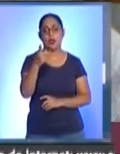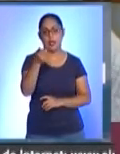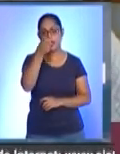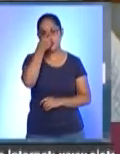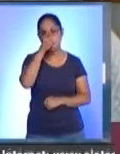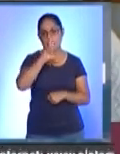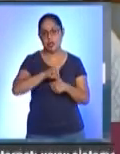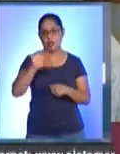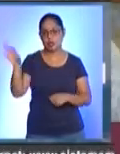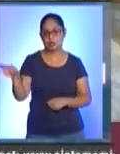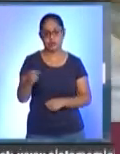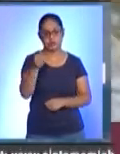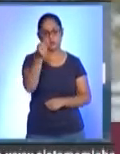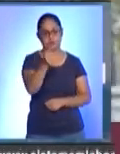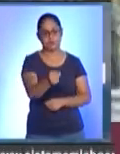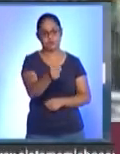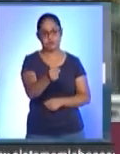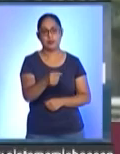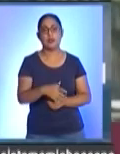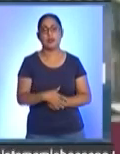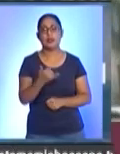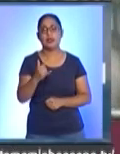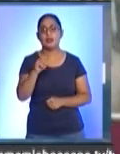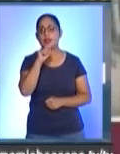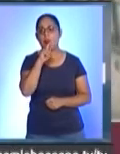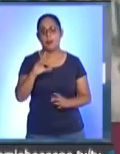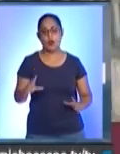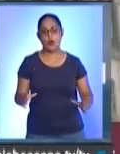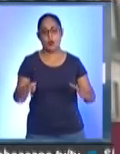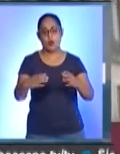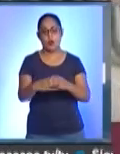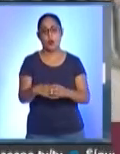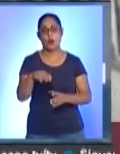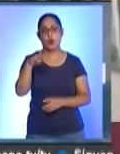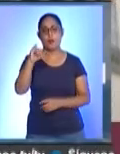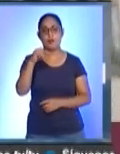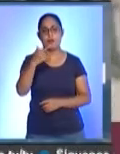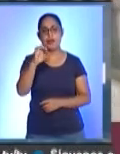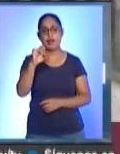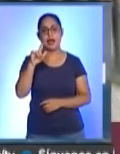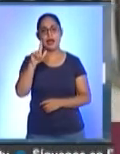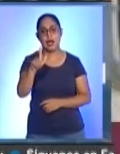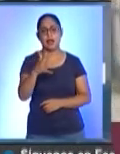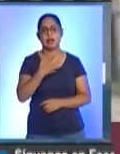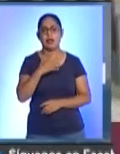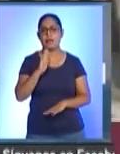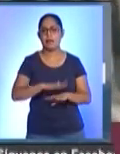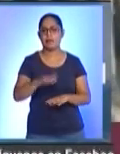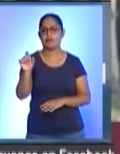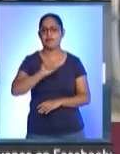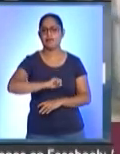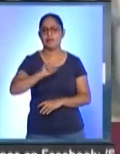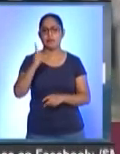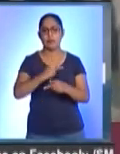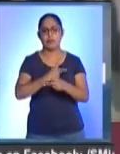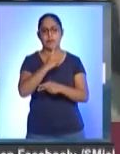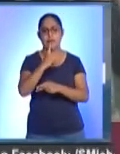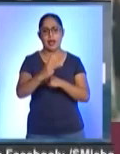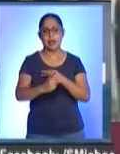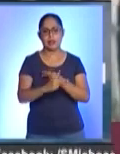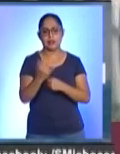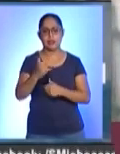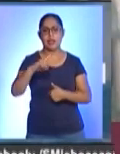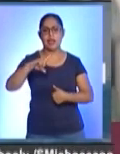Conservatorio de las Rosas. También fundó el coro polifónico Miguel Bernal Jiménez, que tuvo gran éxito en el país y el resto de